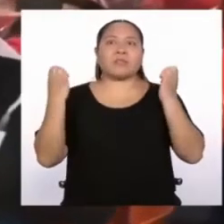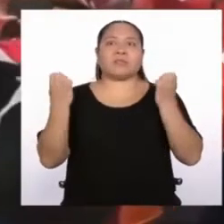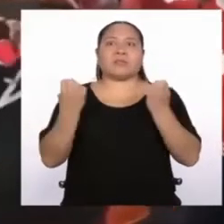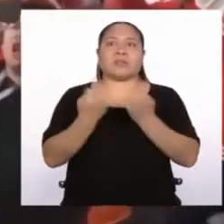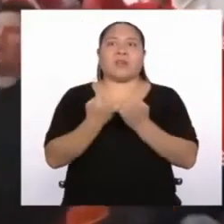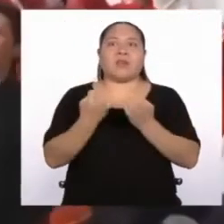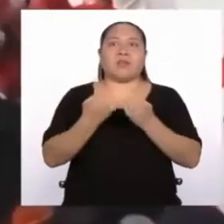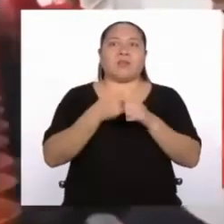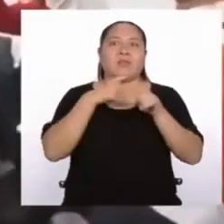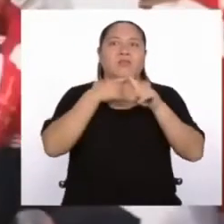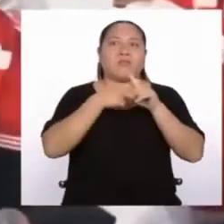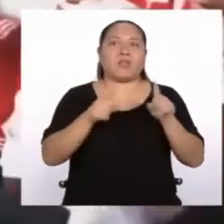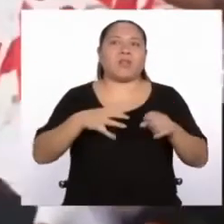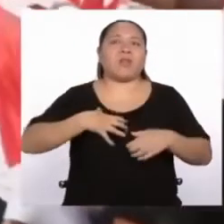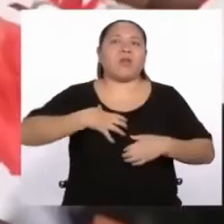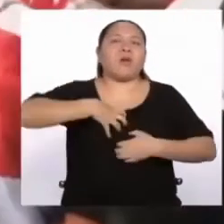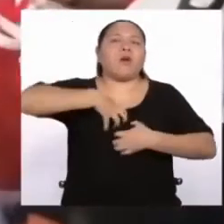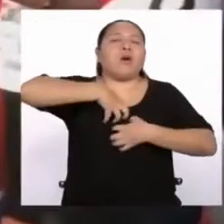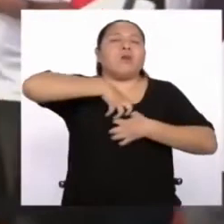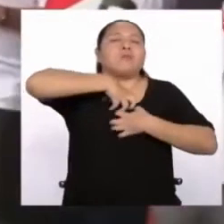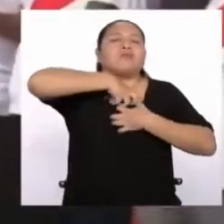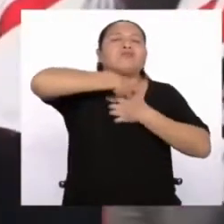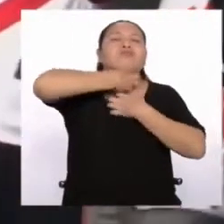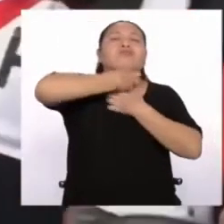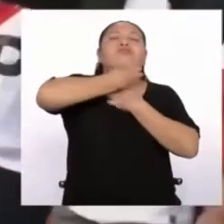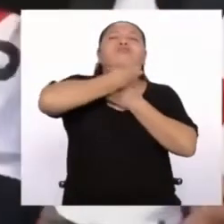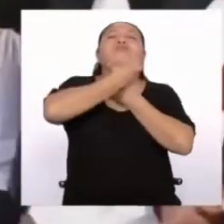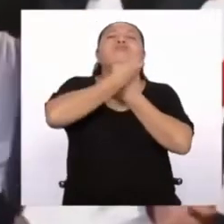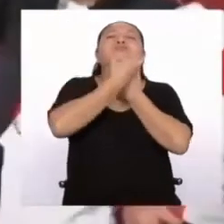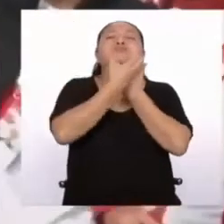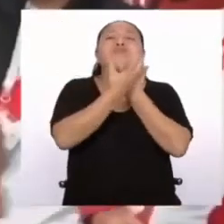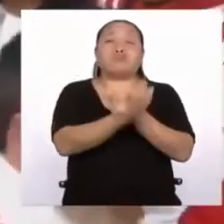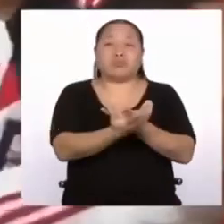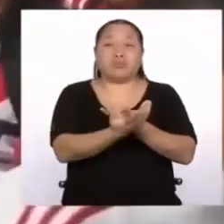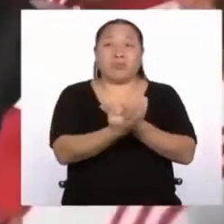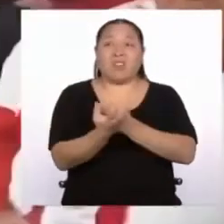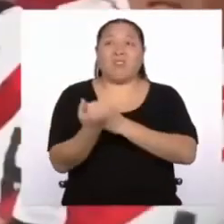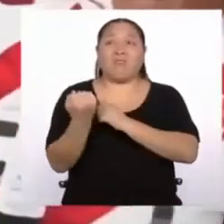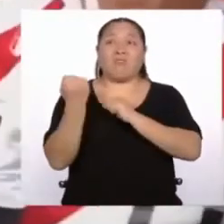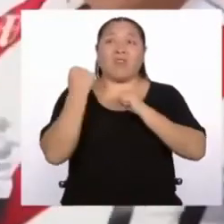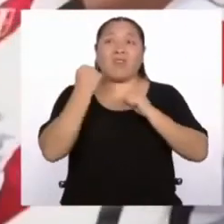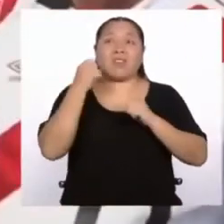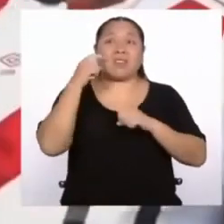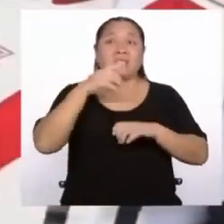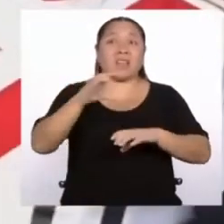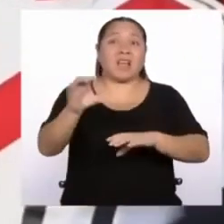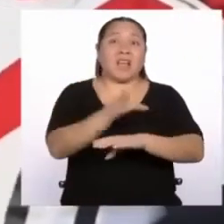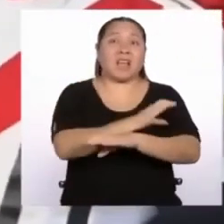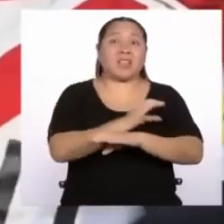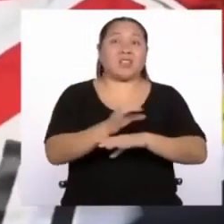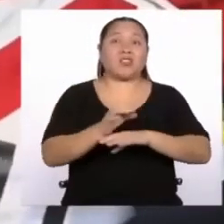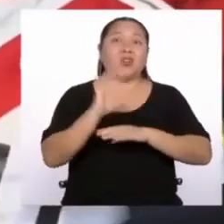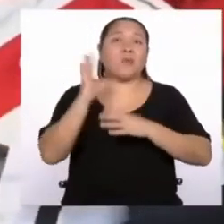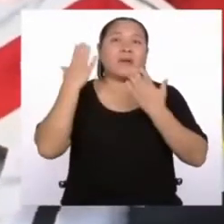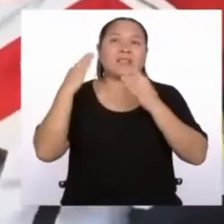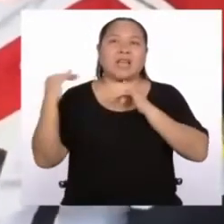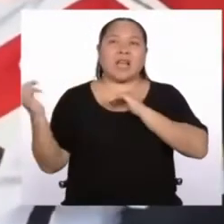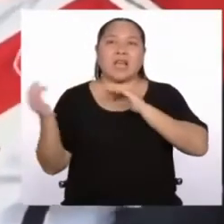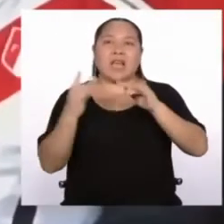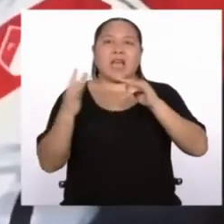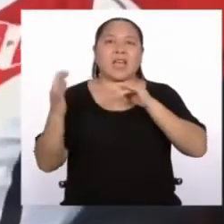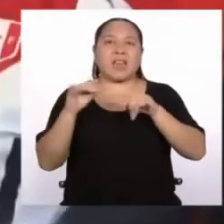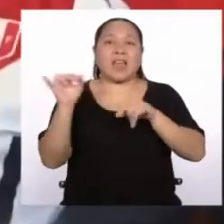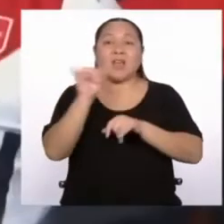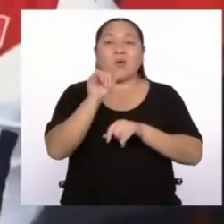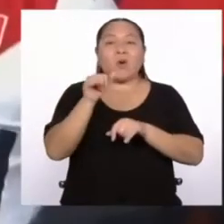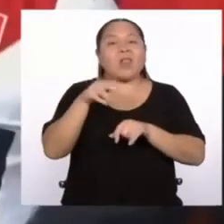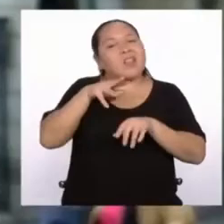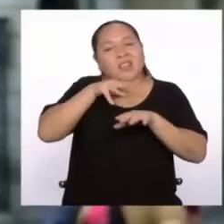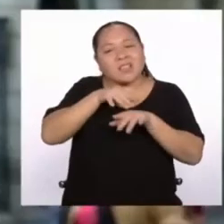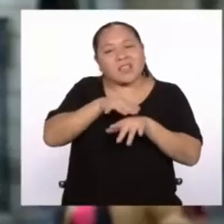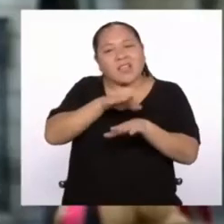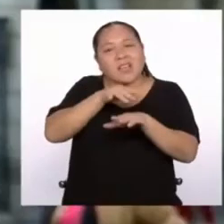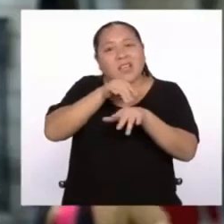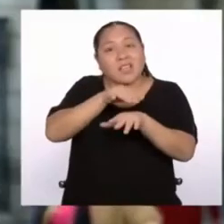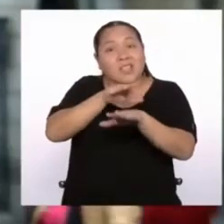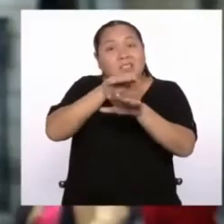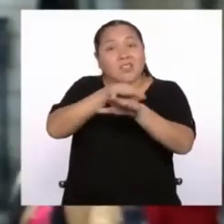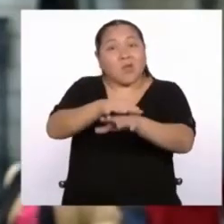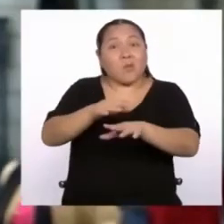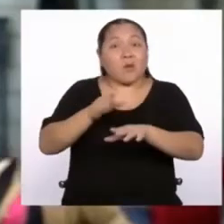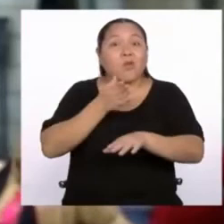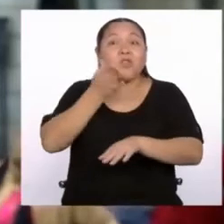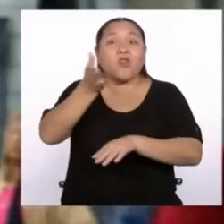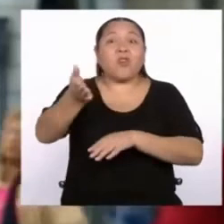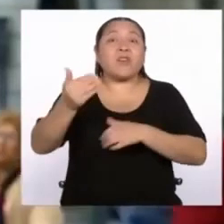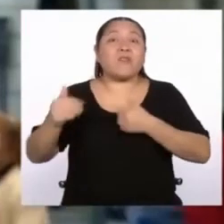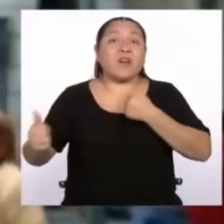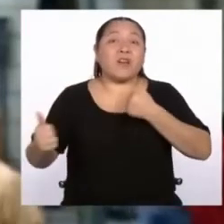transforma y se convierte, quizás en esa canción de guerra que significaba para las tropas durante la independencia.